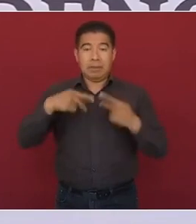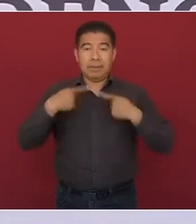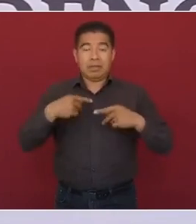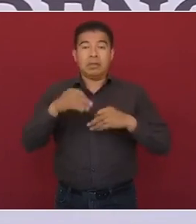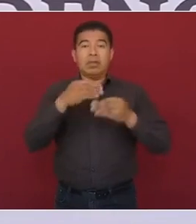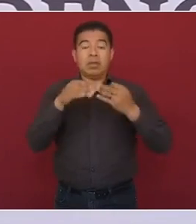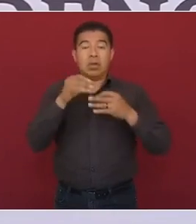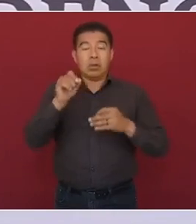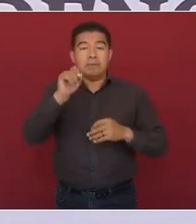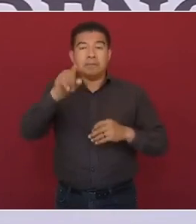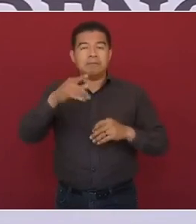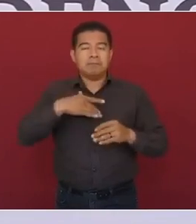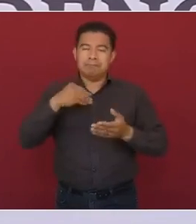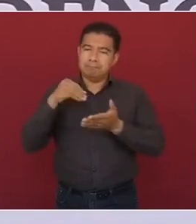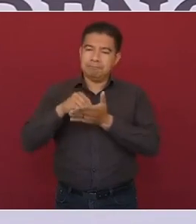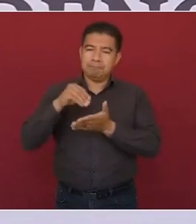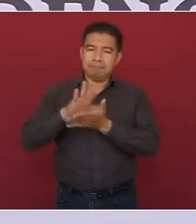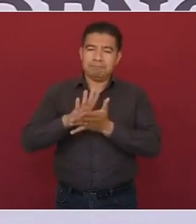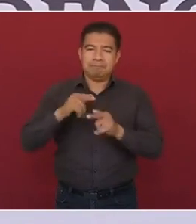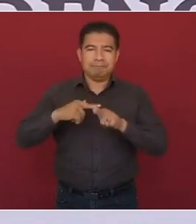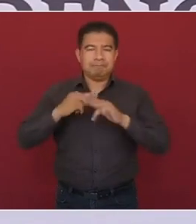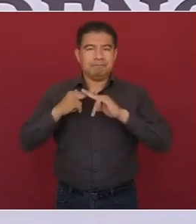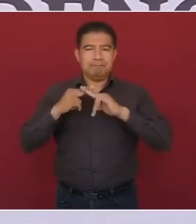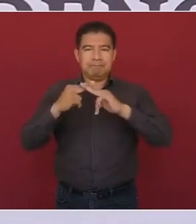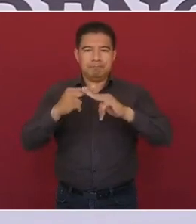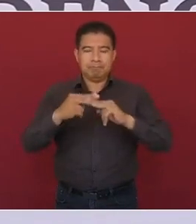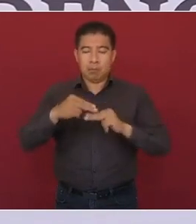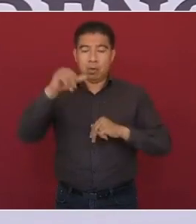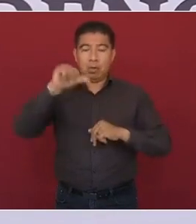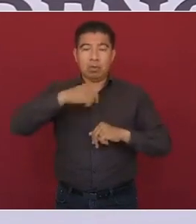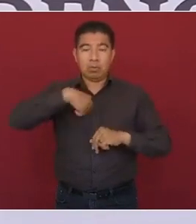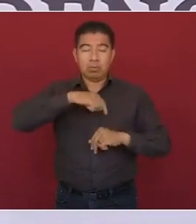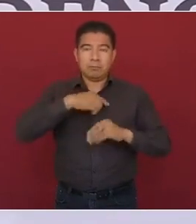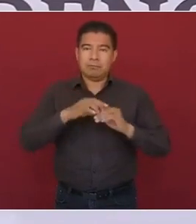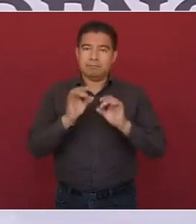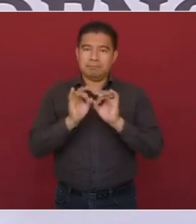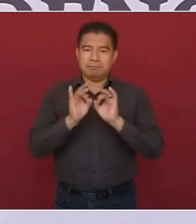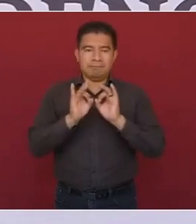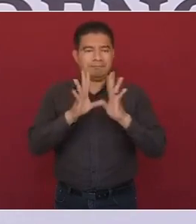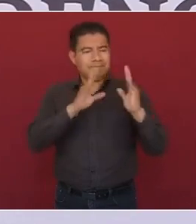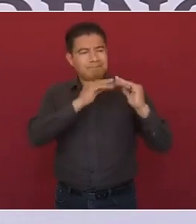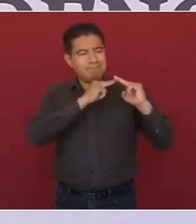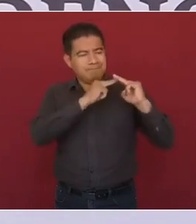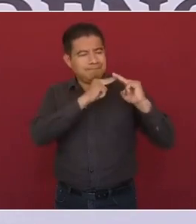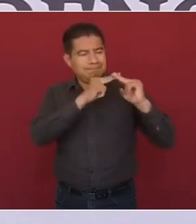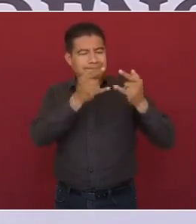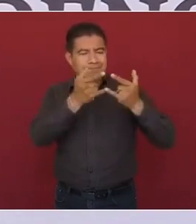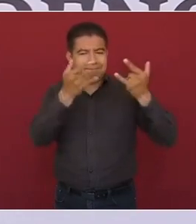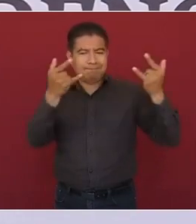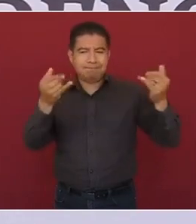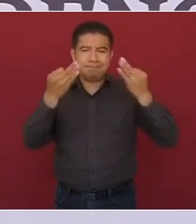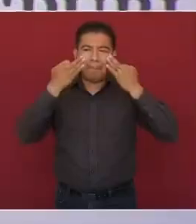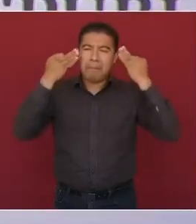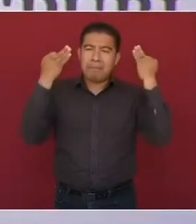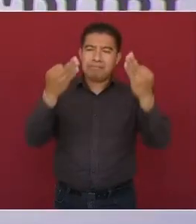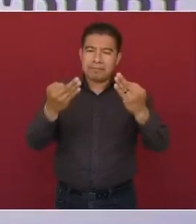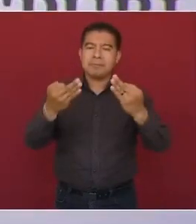Estamos siendo testigos el día de hoy de un hecho histórico y de gran trascendencia para el país.